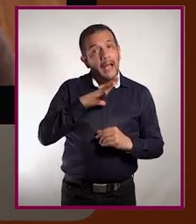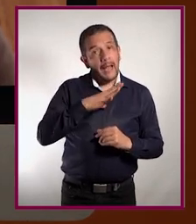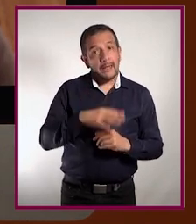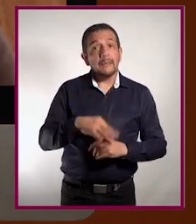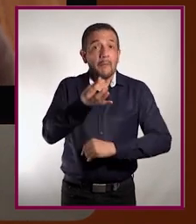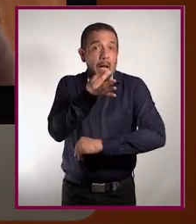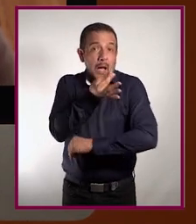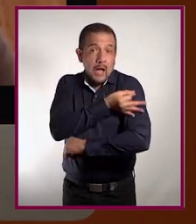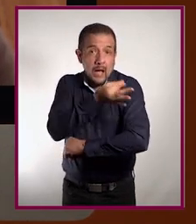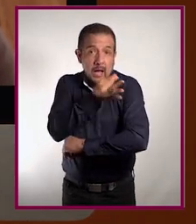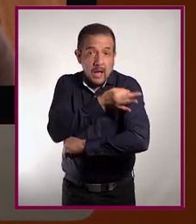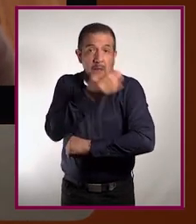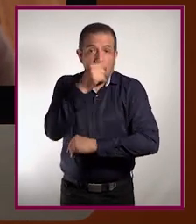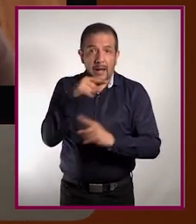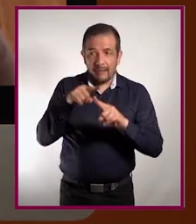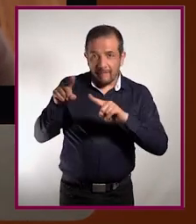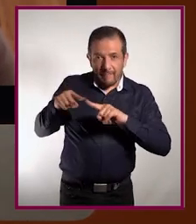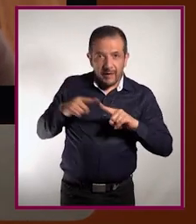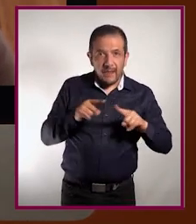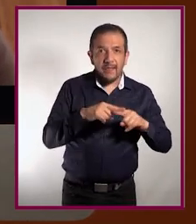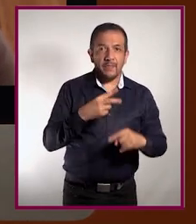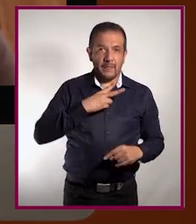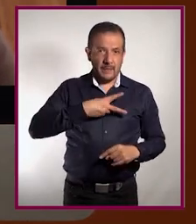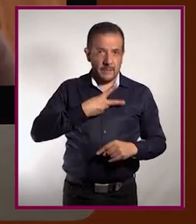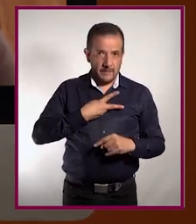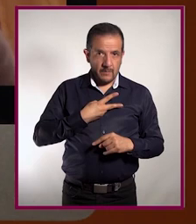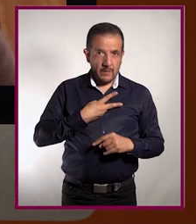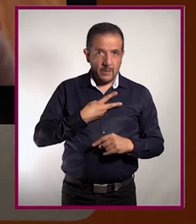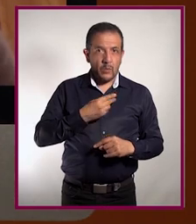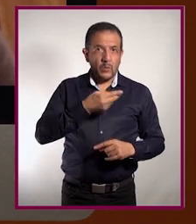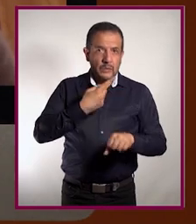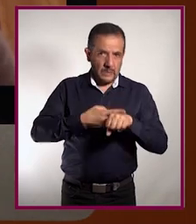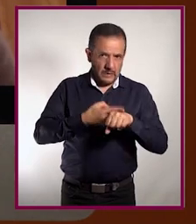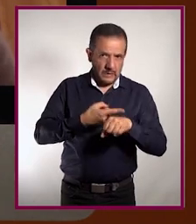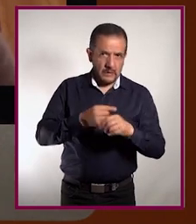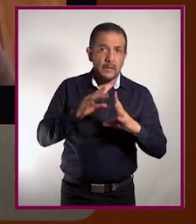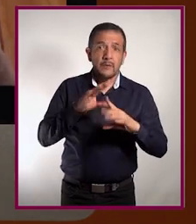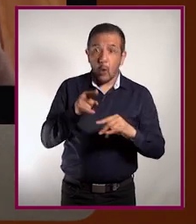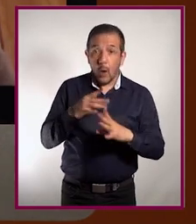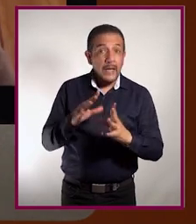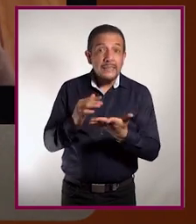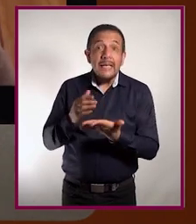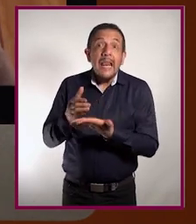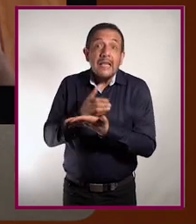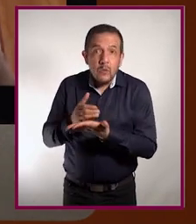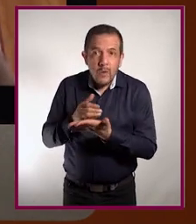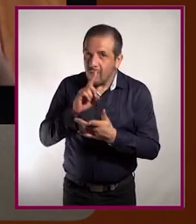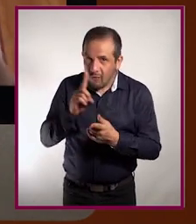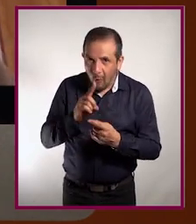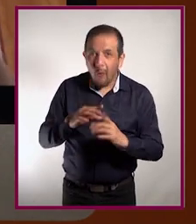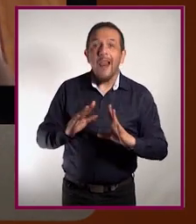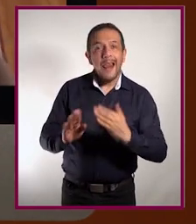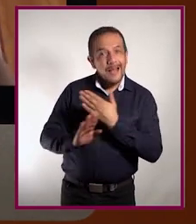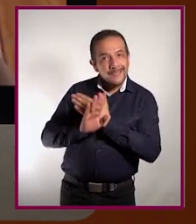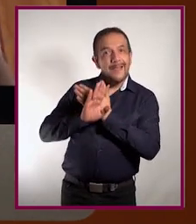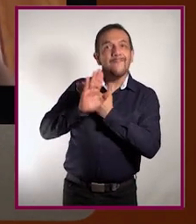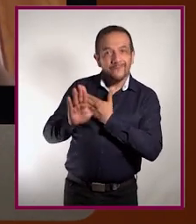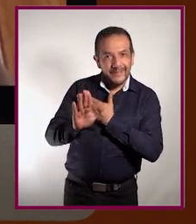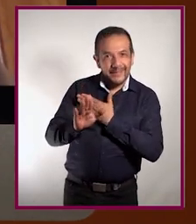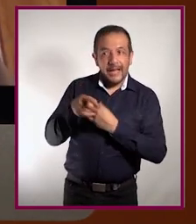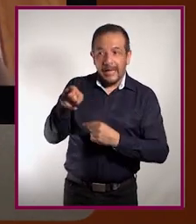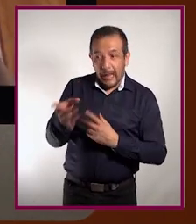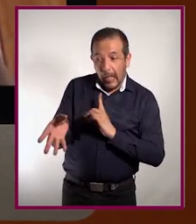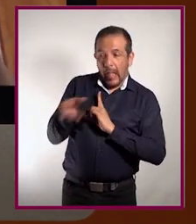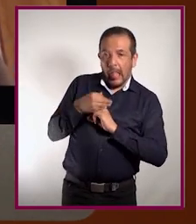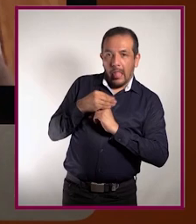vacunas para muchas de las enfermedades virales, que esto es fundamental porque esto más que curarlas, las previene. Nos previene de